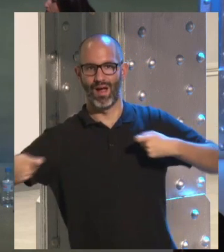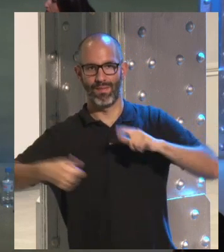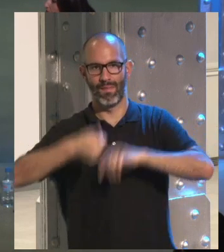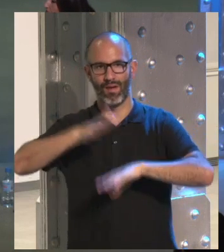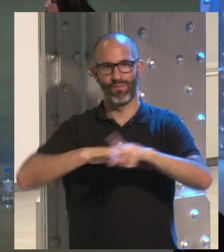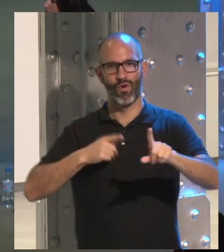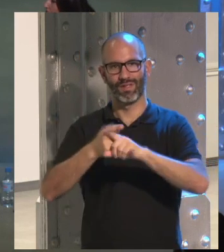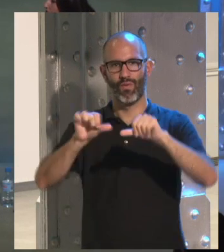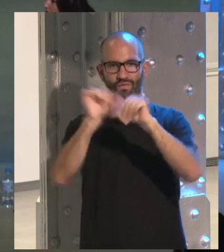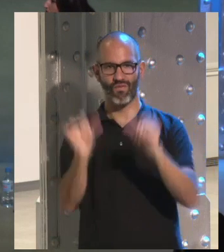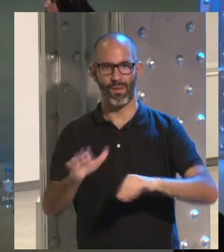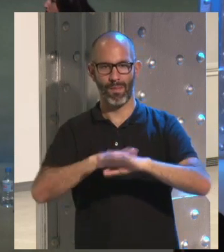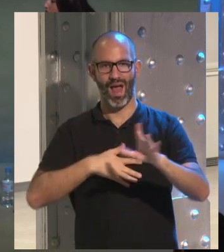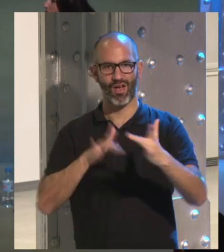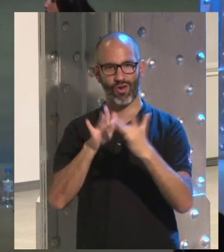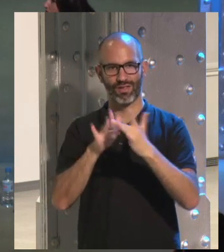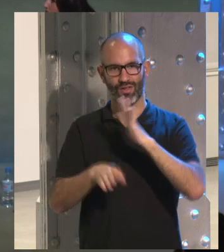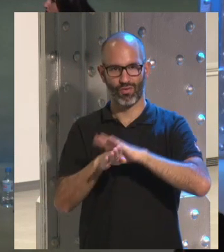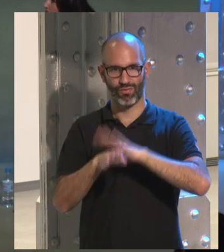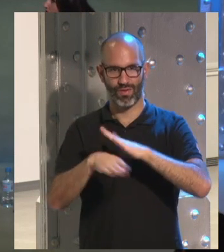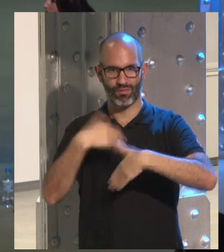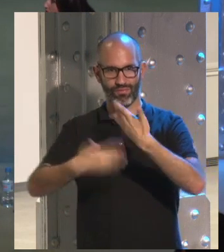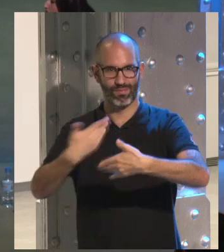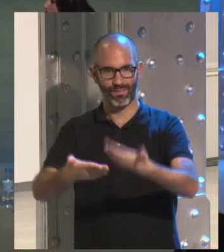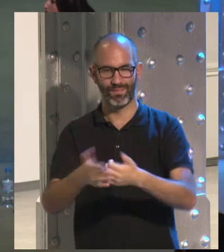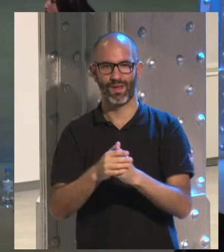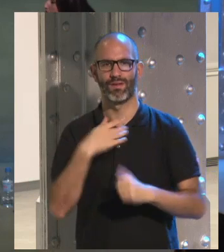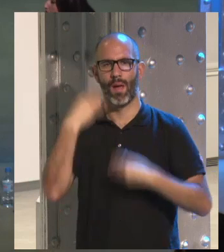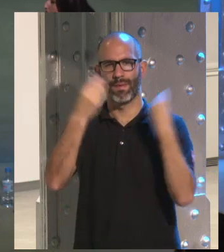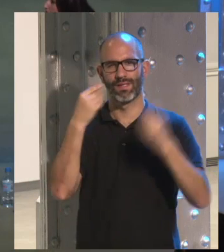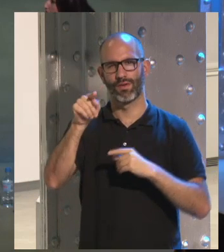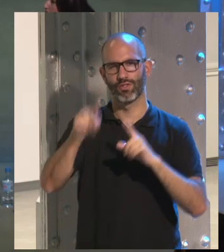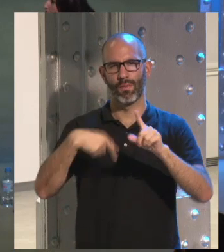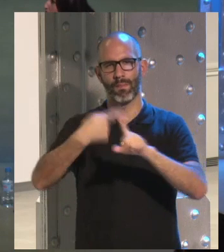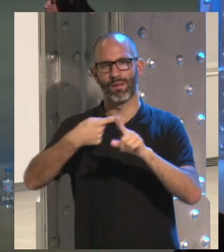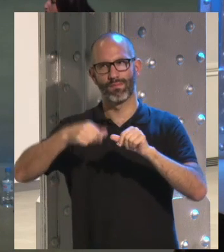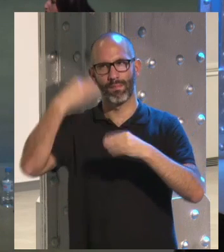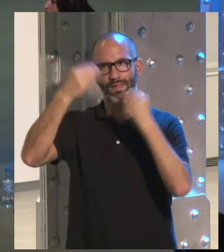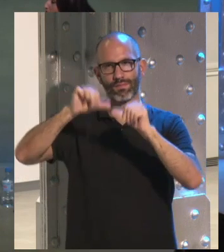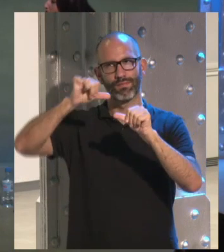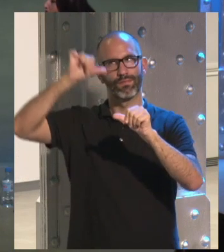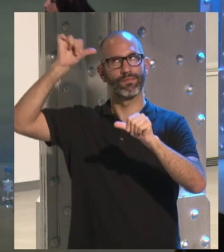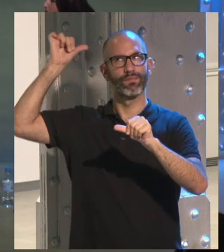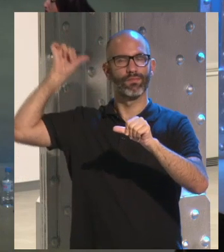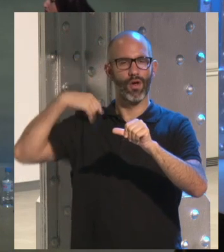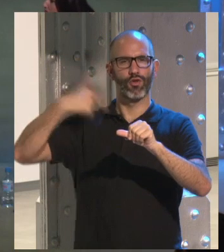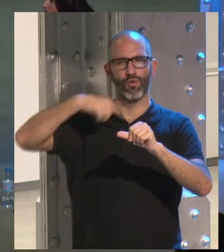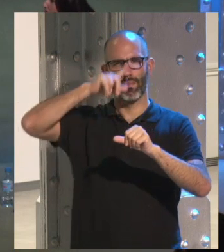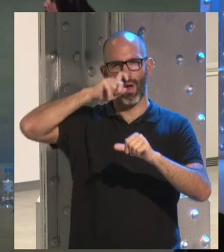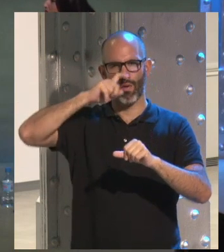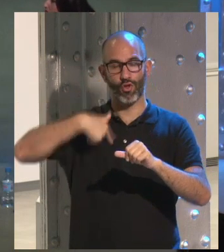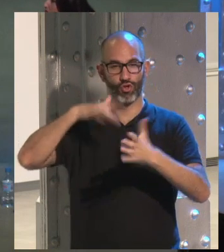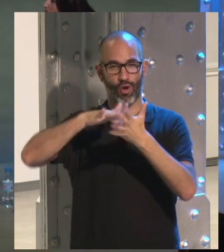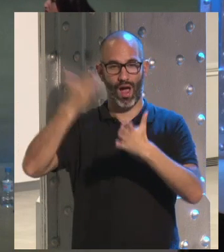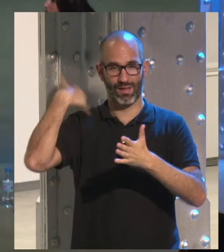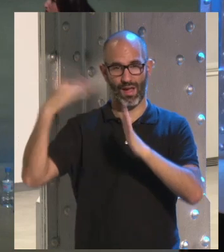seguir conectados con ellos en todo momento pensando en esto y también volviendo un poco atrás yo recuerdo cuando yo